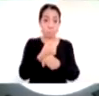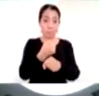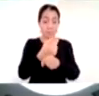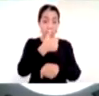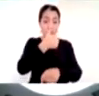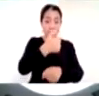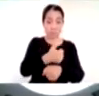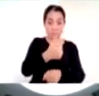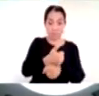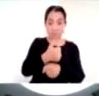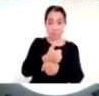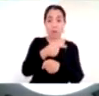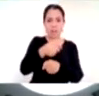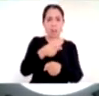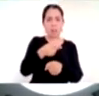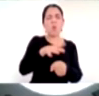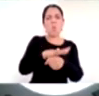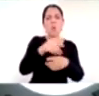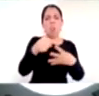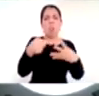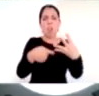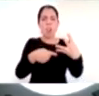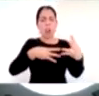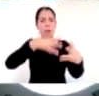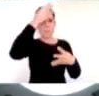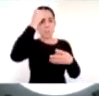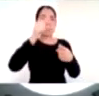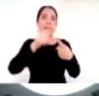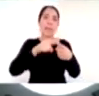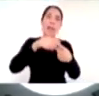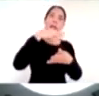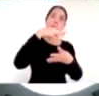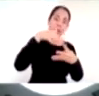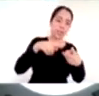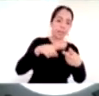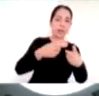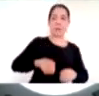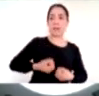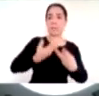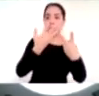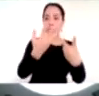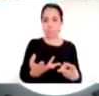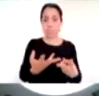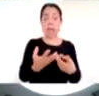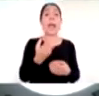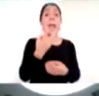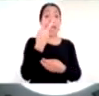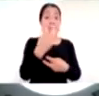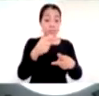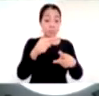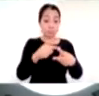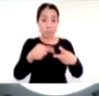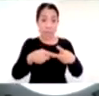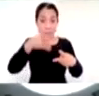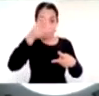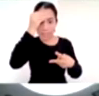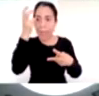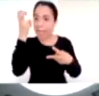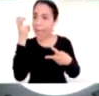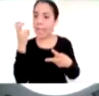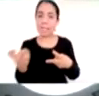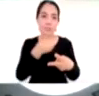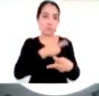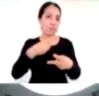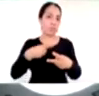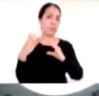tiene que poder expresarse y eso le iba a permitir seguir adelante su camino evidentemente insisto todo